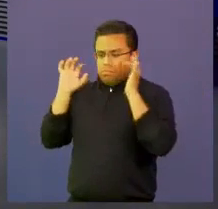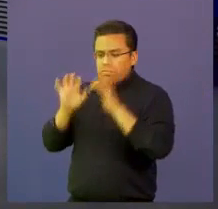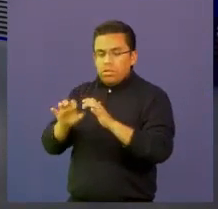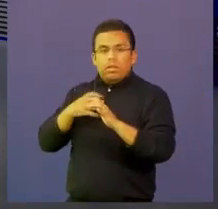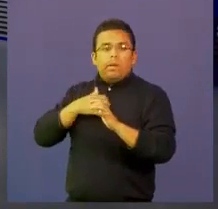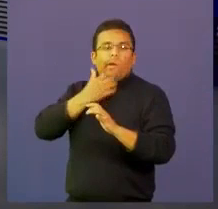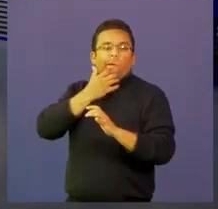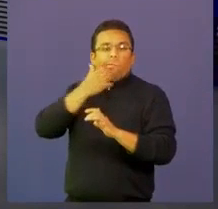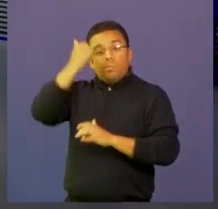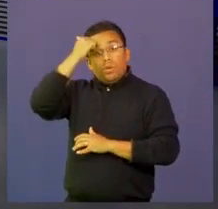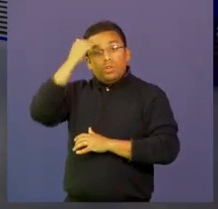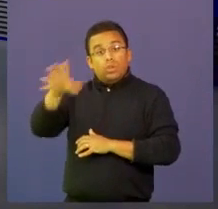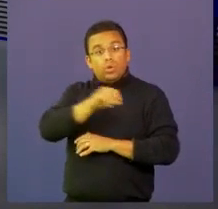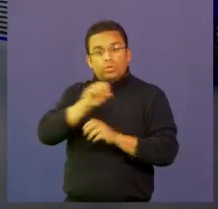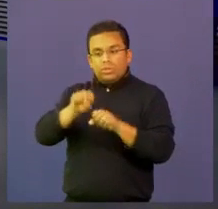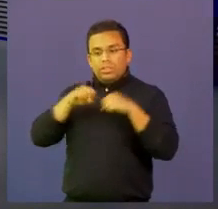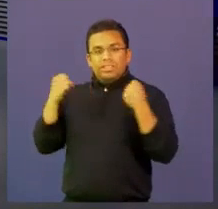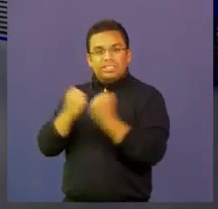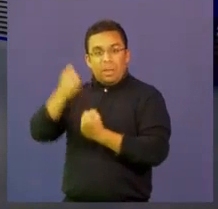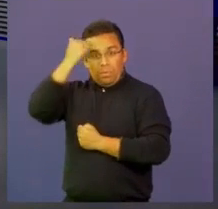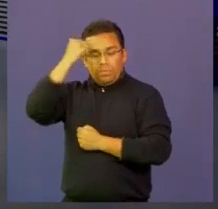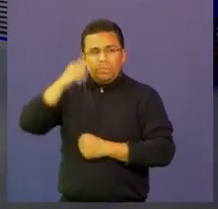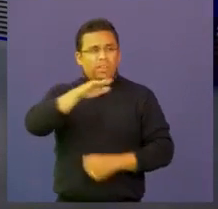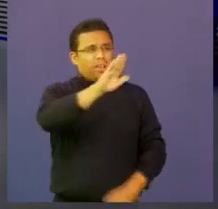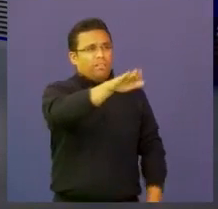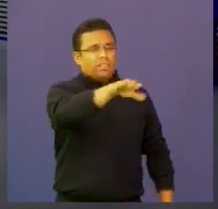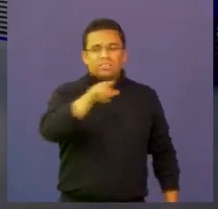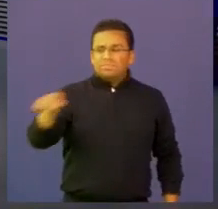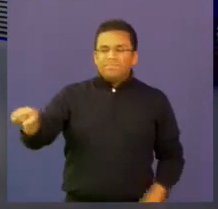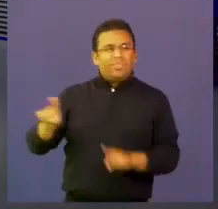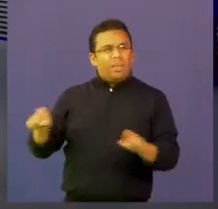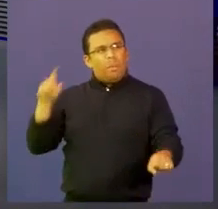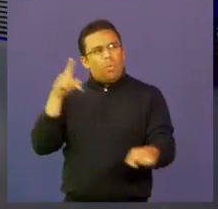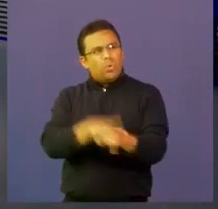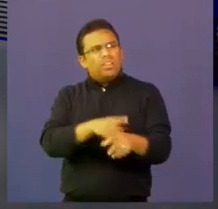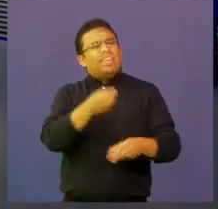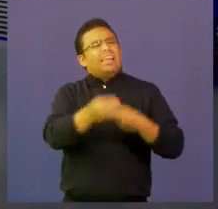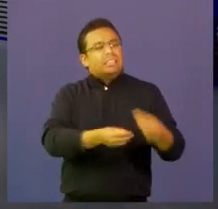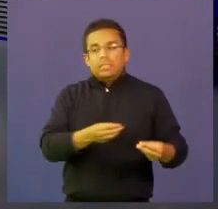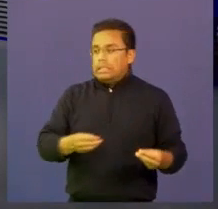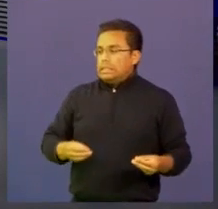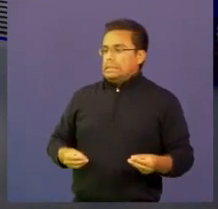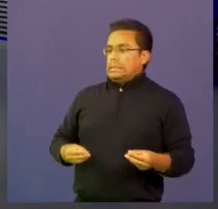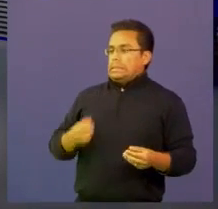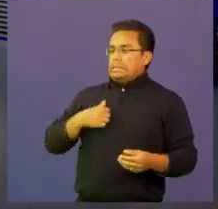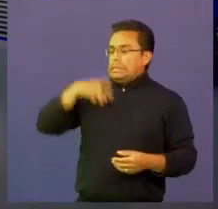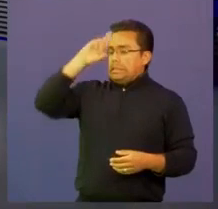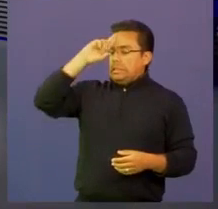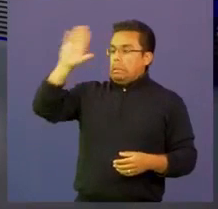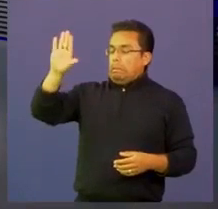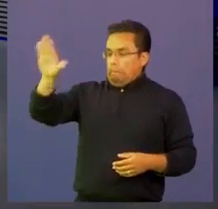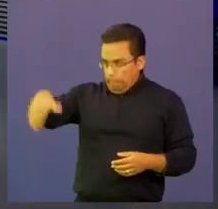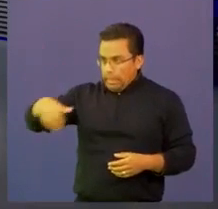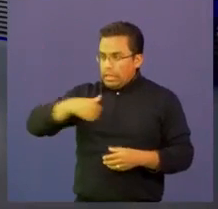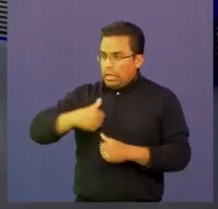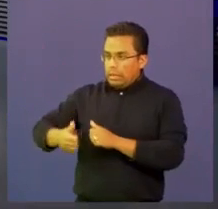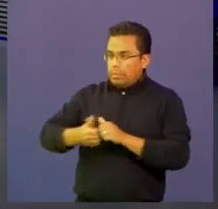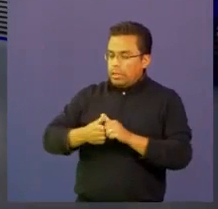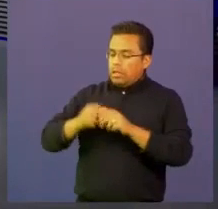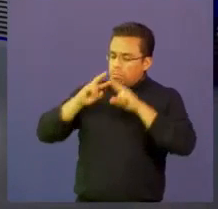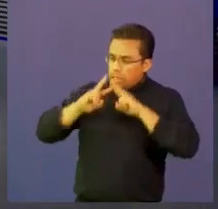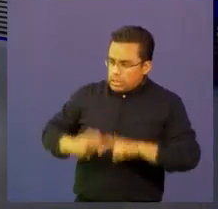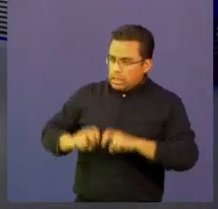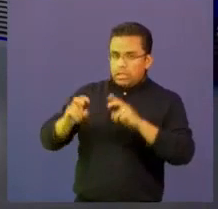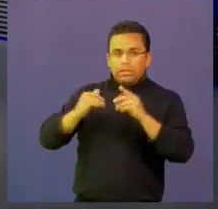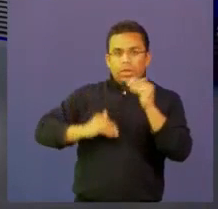maestros en la sala docente, y dicen, oiga, tengo este problema con el bullying, pues trabajemos e investiguemos sobre eso, tanto en competencias ciudadanas, como en investigación,